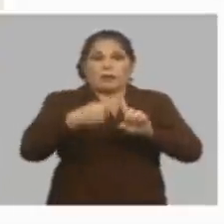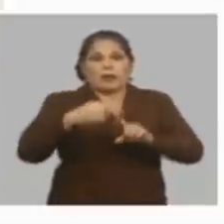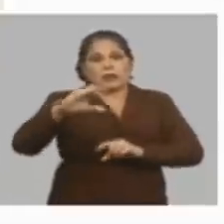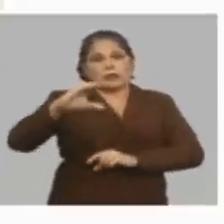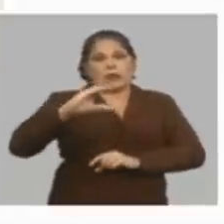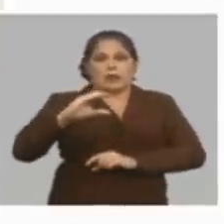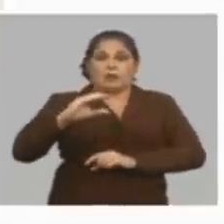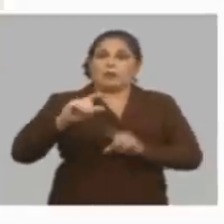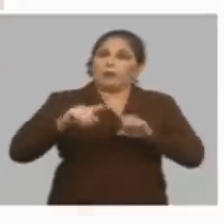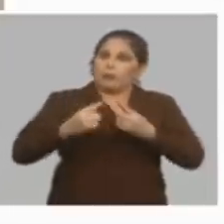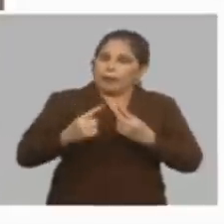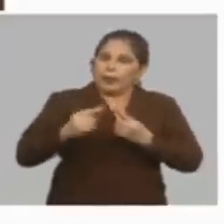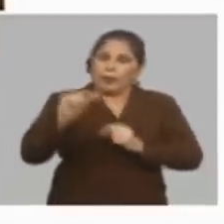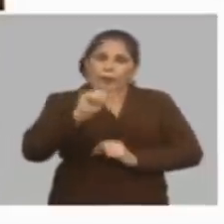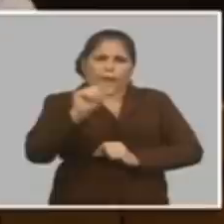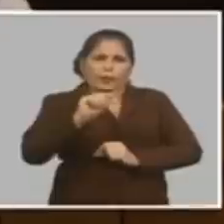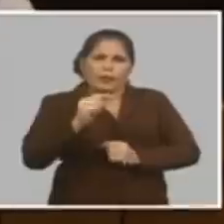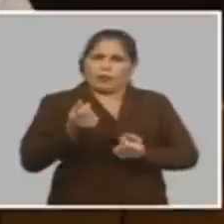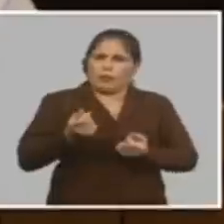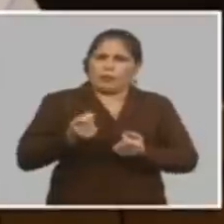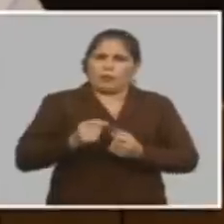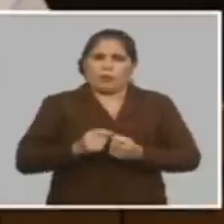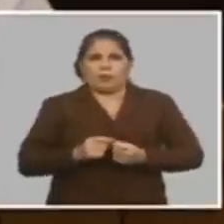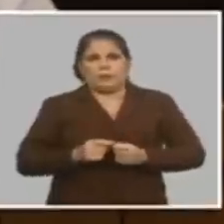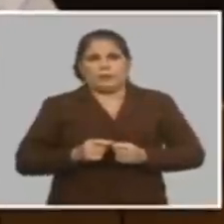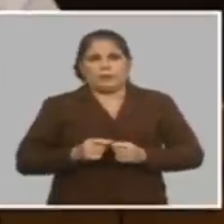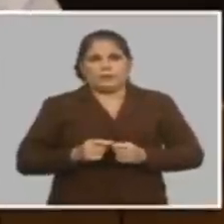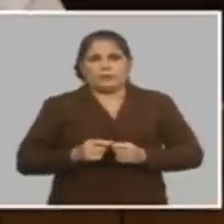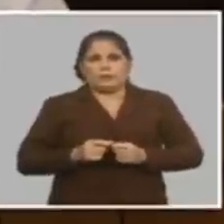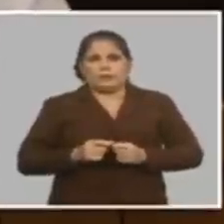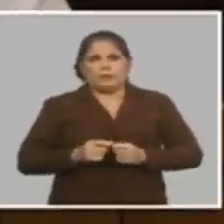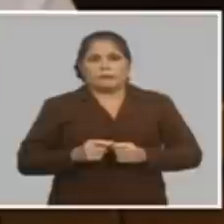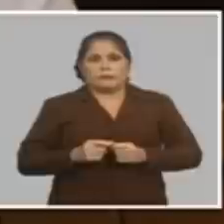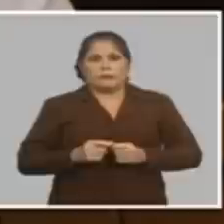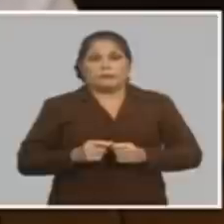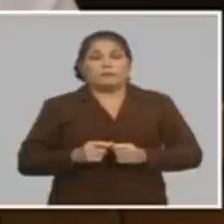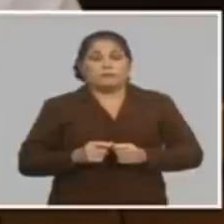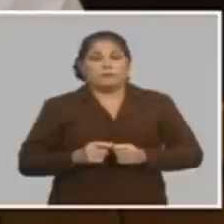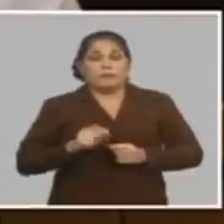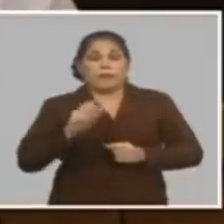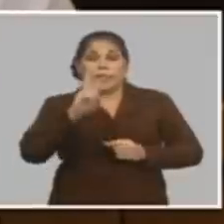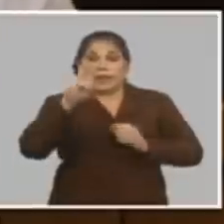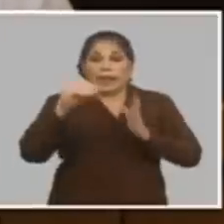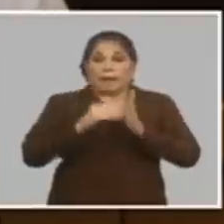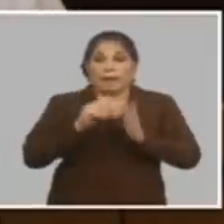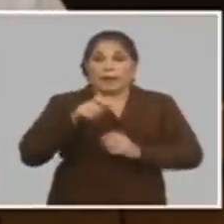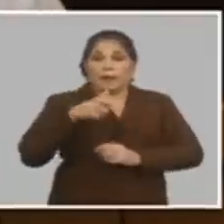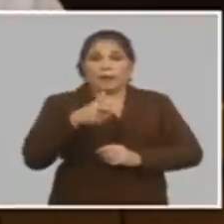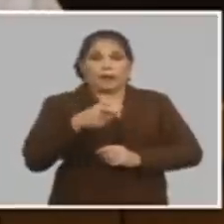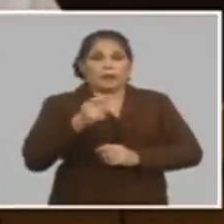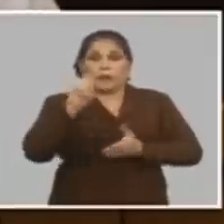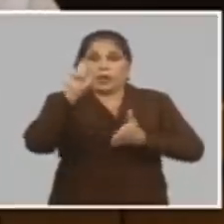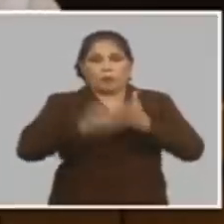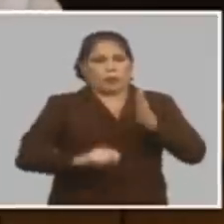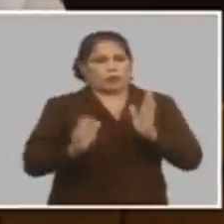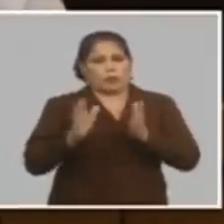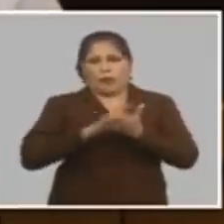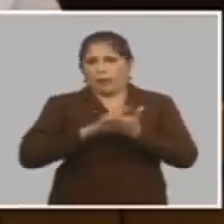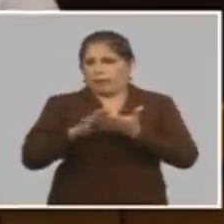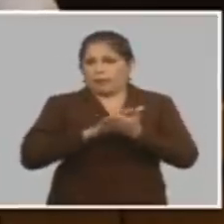pero como un mínimo exceso importante entonces 3 mil pesos no pagan impuestos